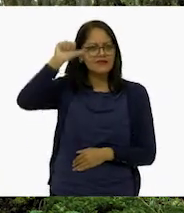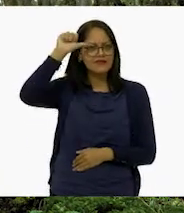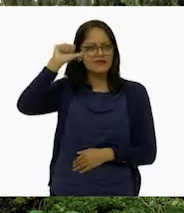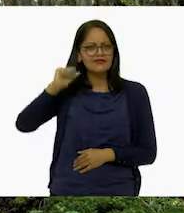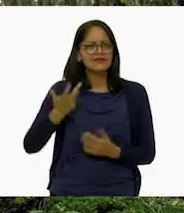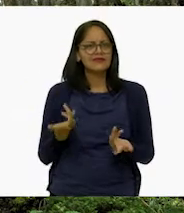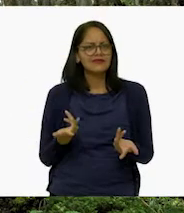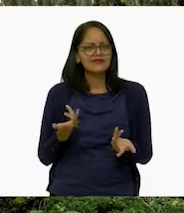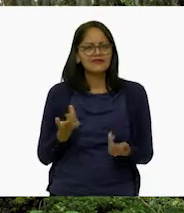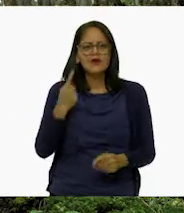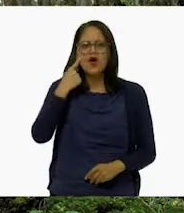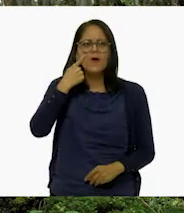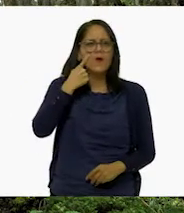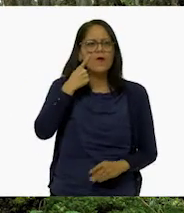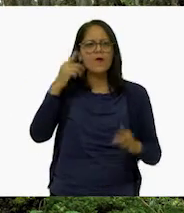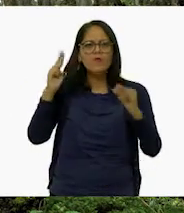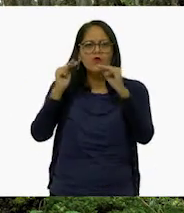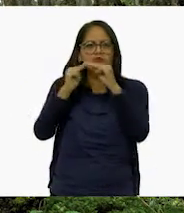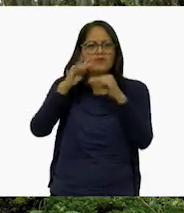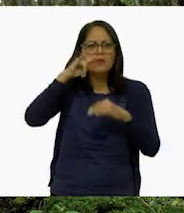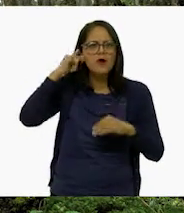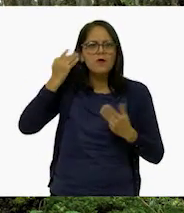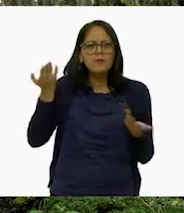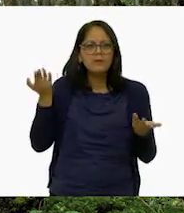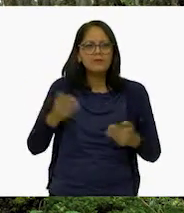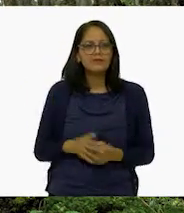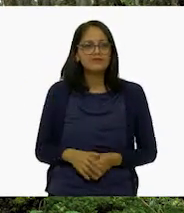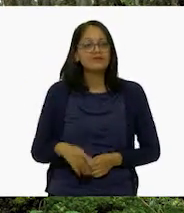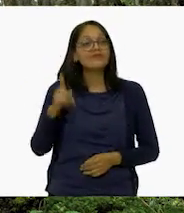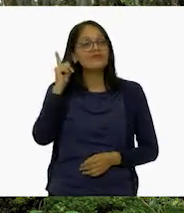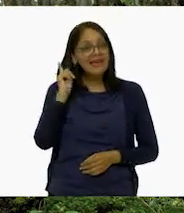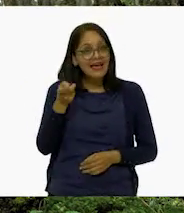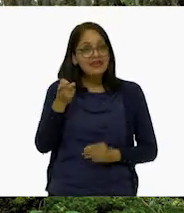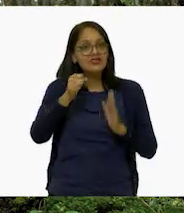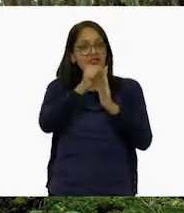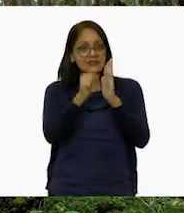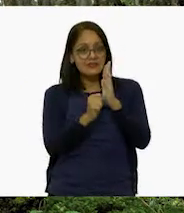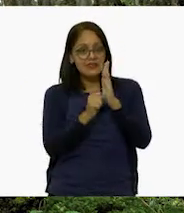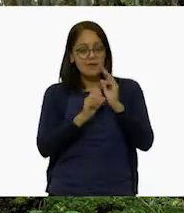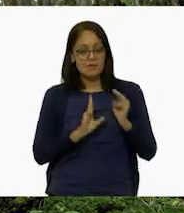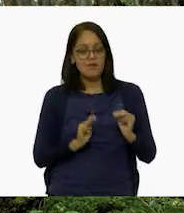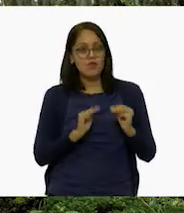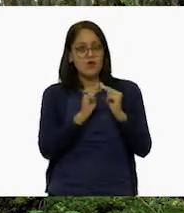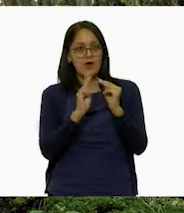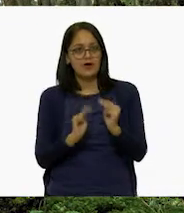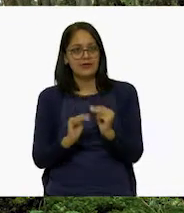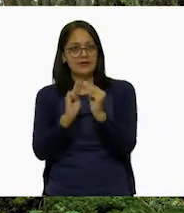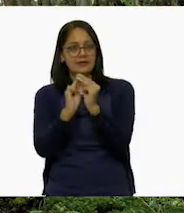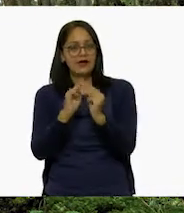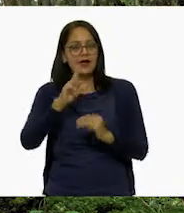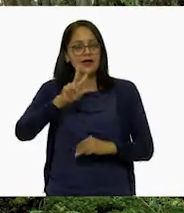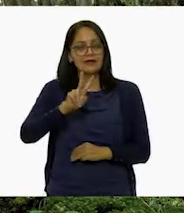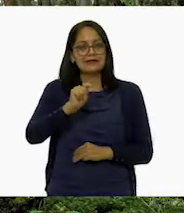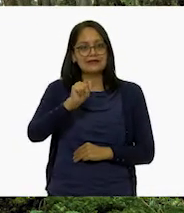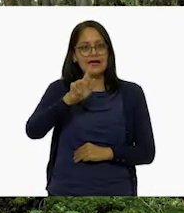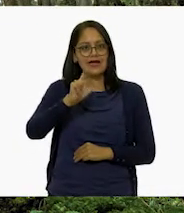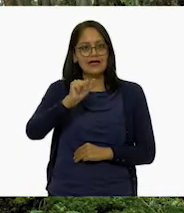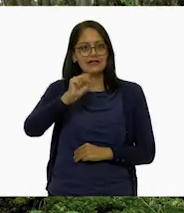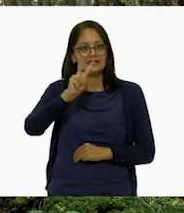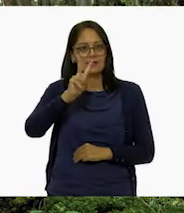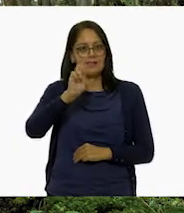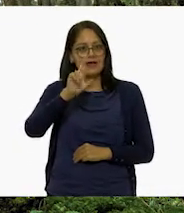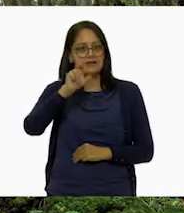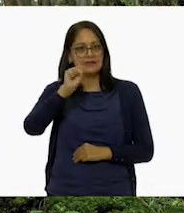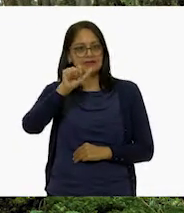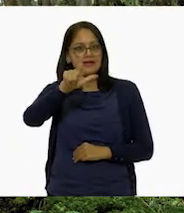Alcanzo a ver otras montañas. Es el sistema volcánico transversal. Como su nombre lo dice,